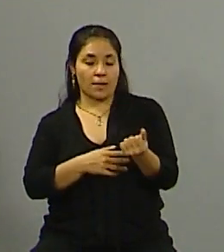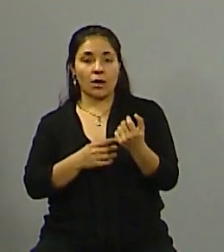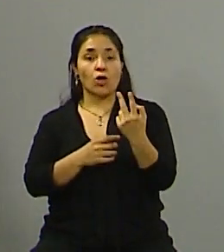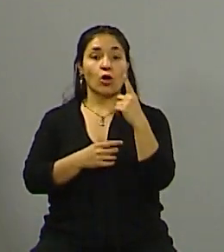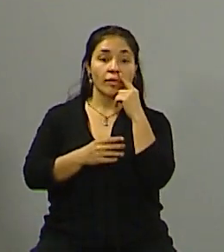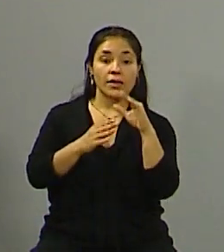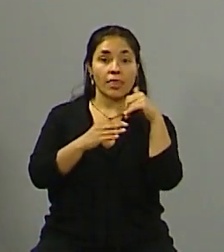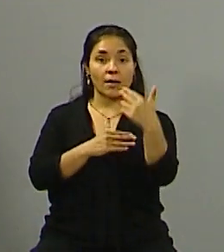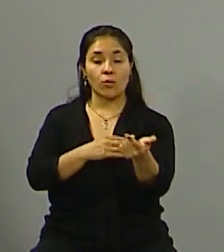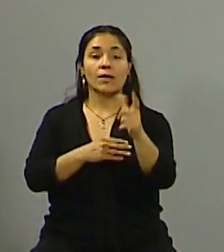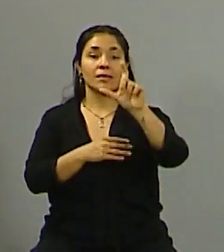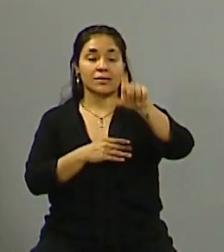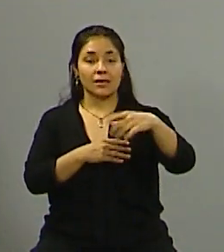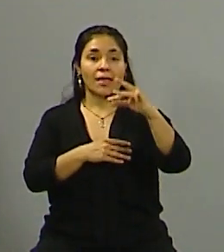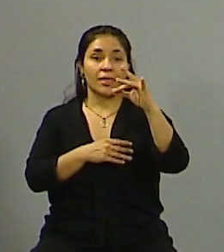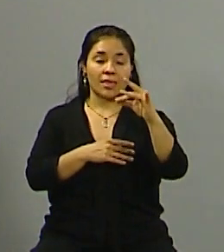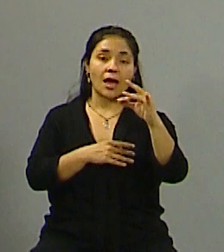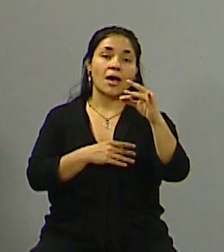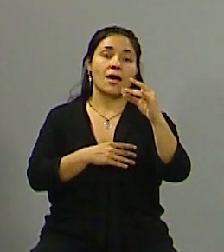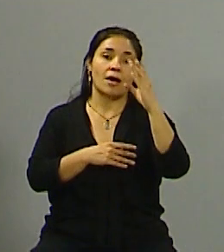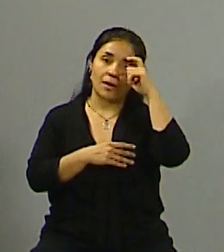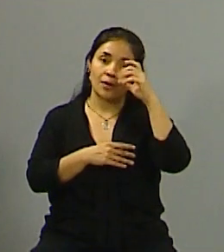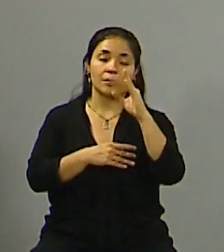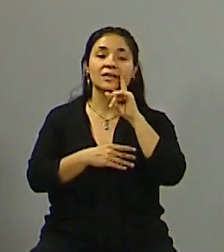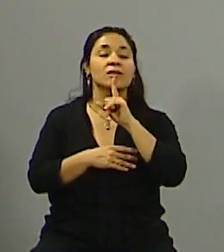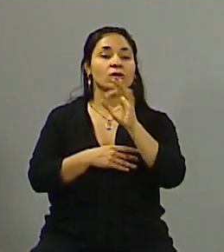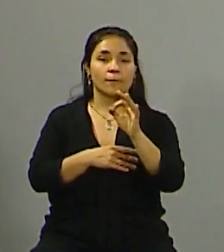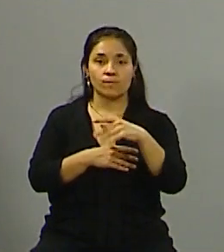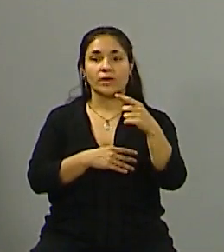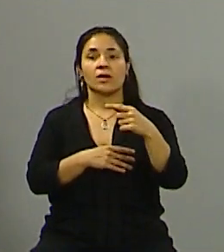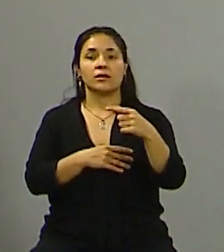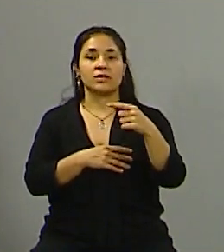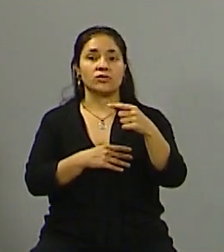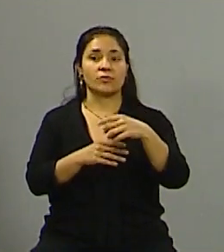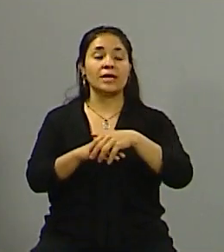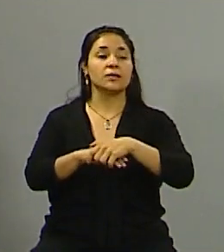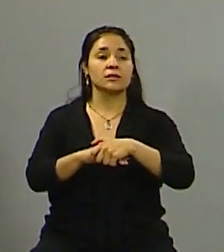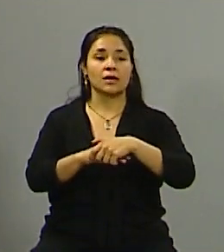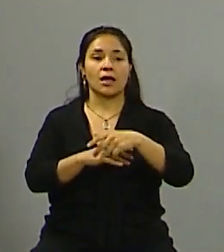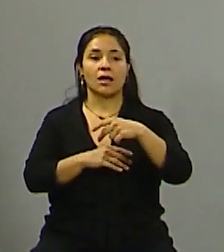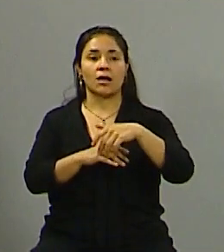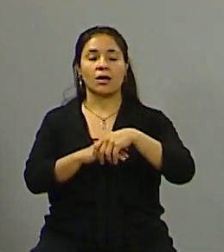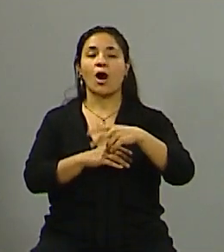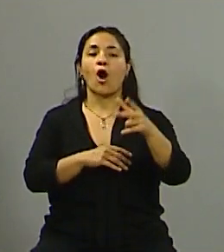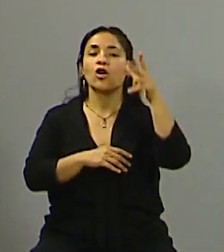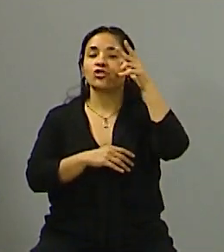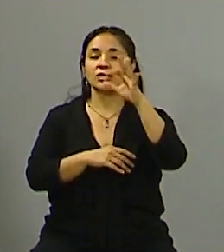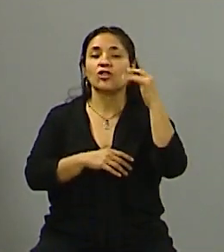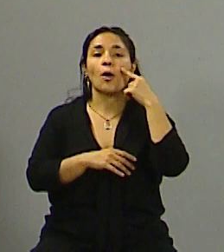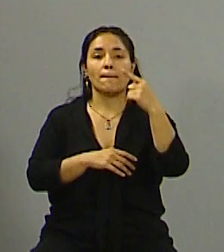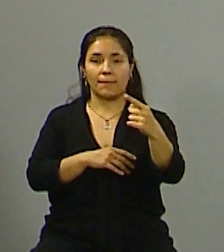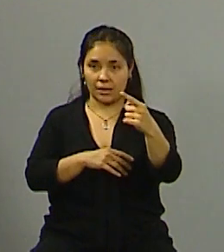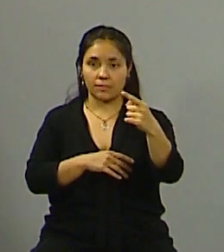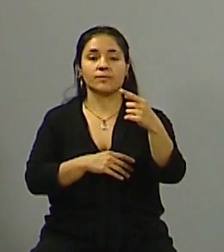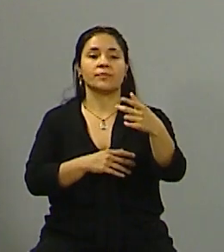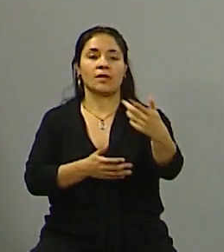tarjeta de débito por hasta 18 mil 800 pesos a lo largo del mes que es